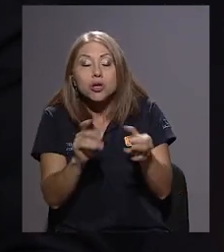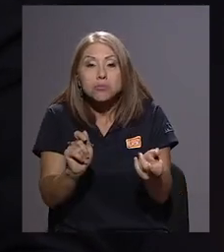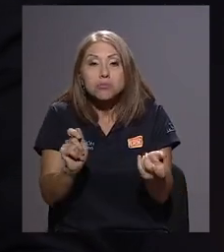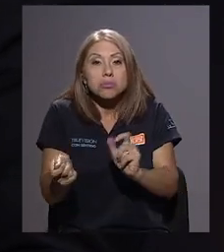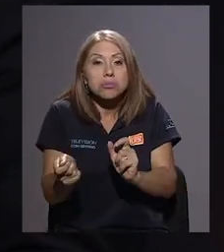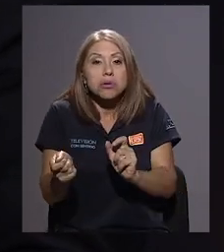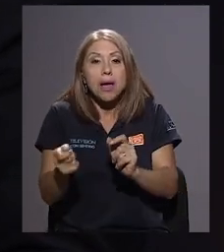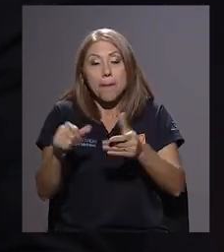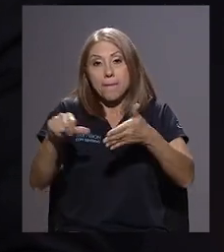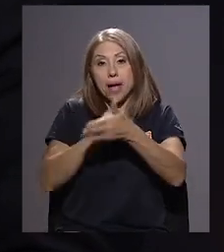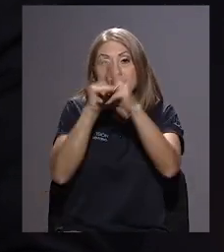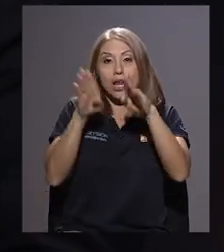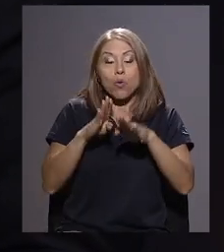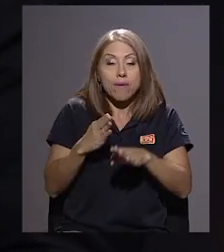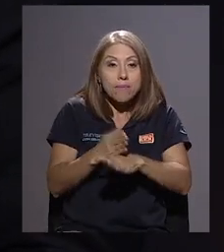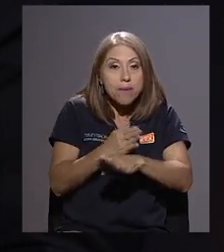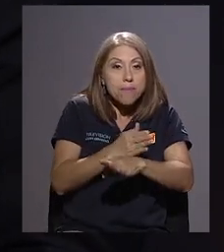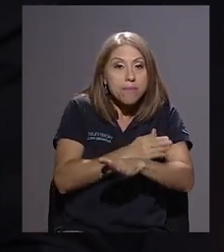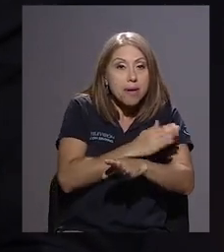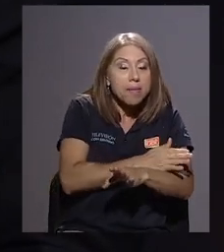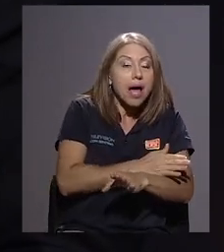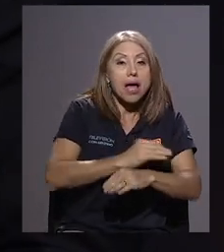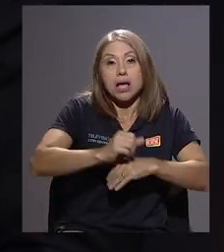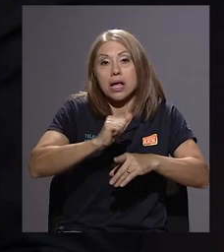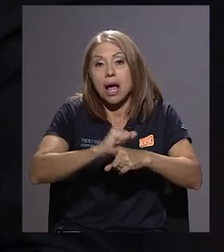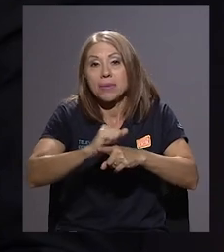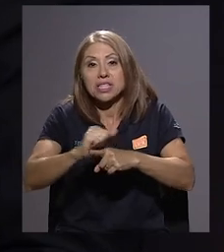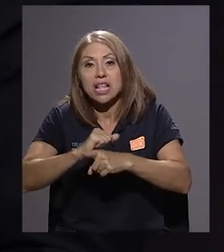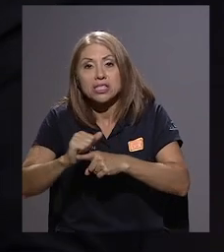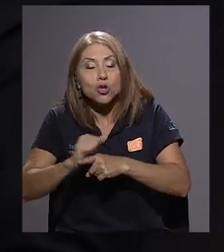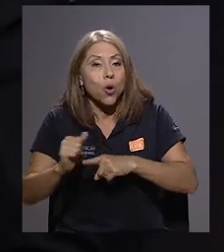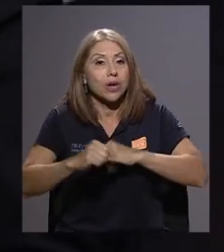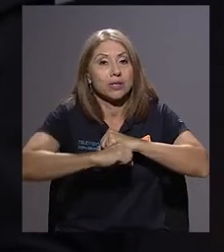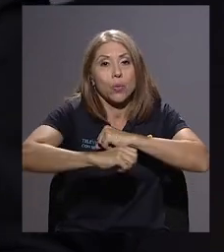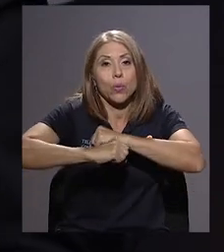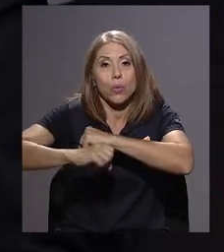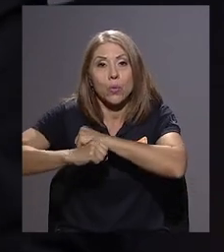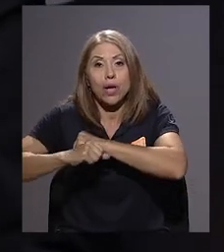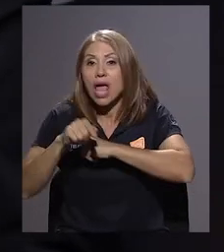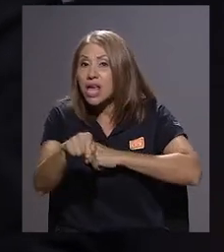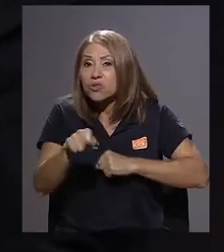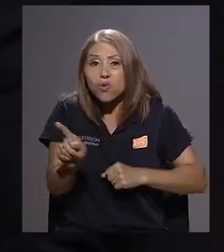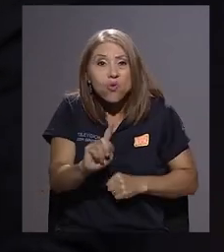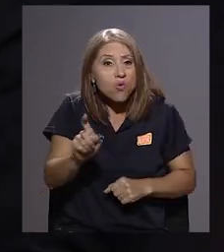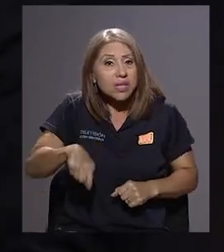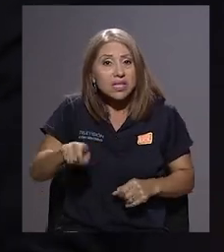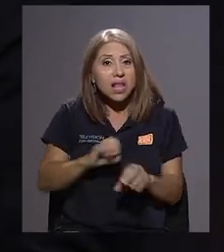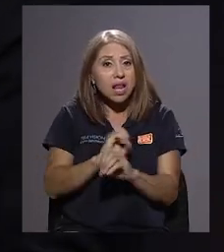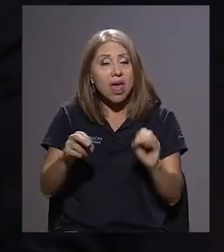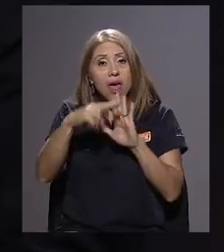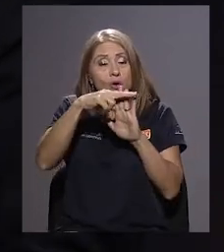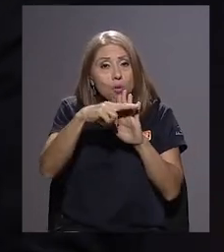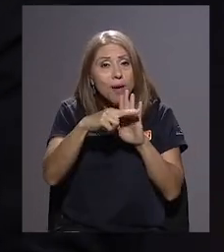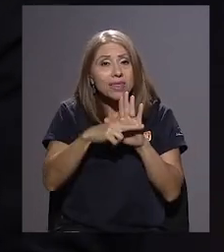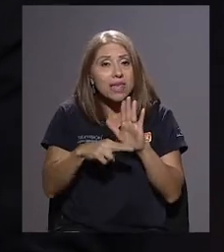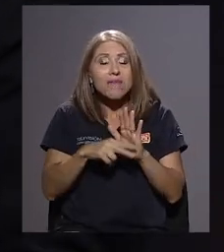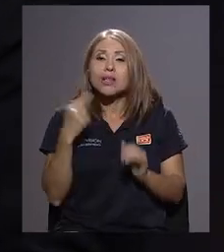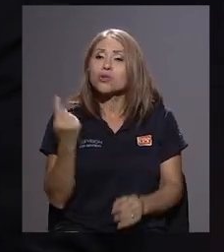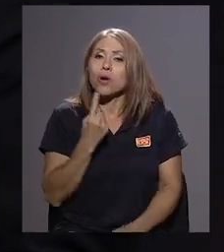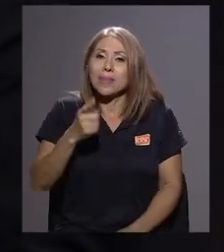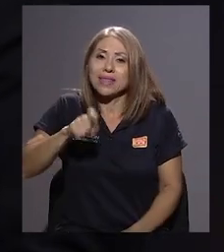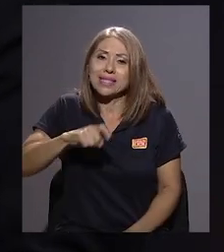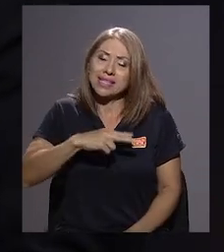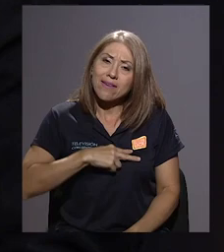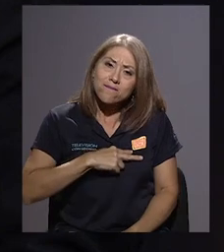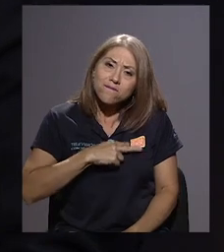en la página web, capacitaciones, campañas de divulgación. Eso no se necesita ninguna normativa. Se necesita solo la voluntad de